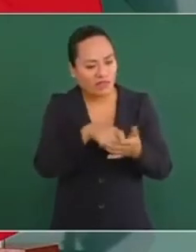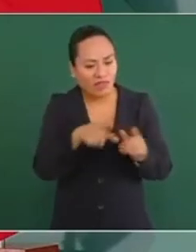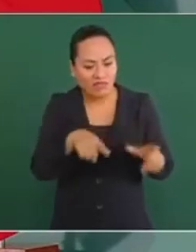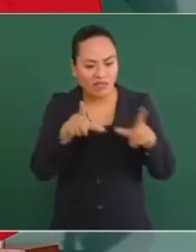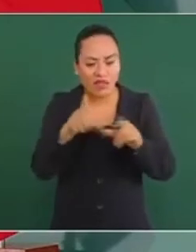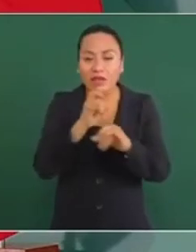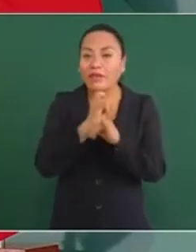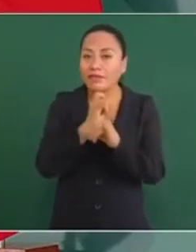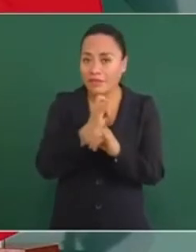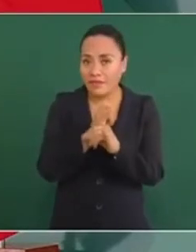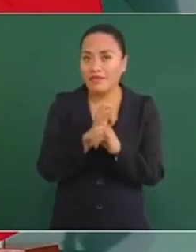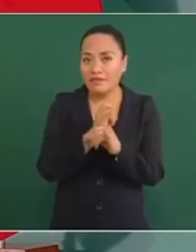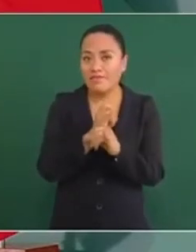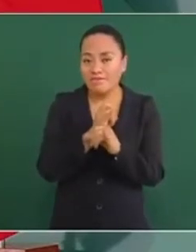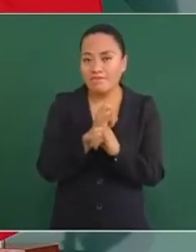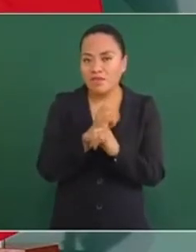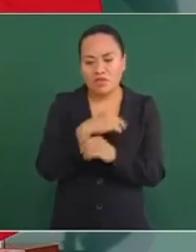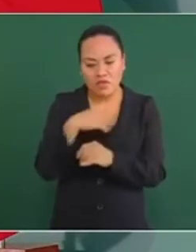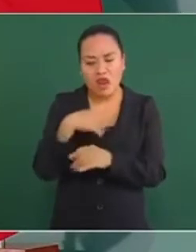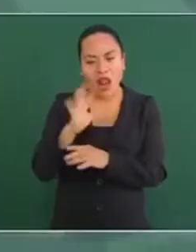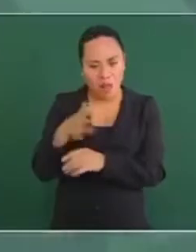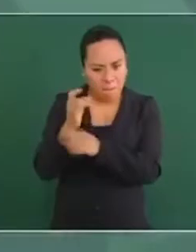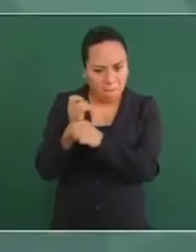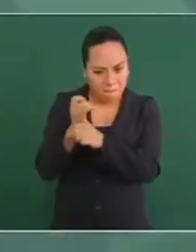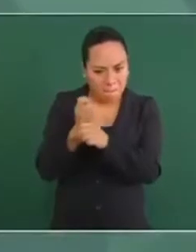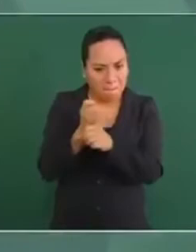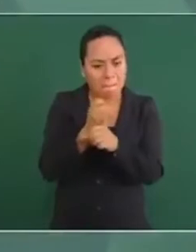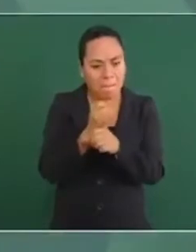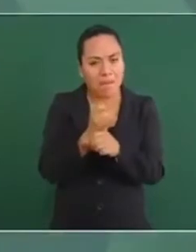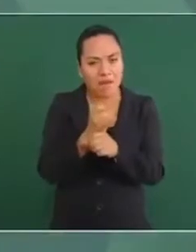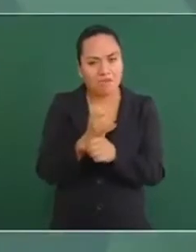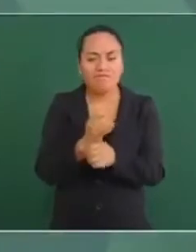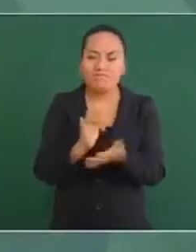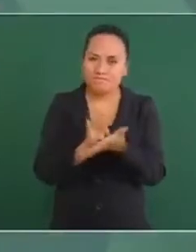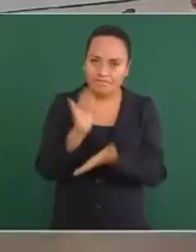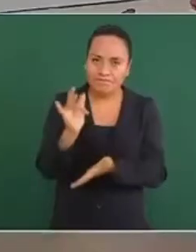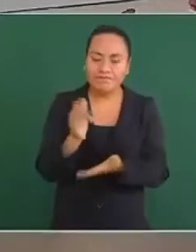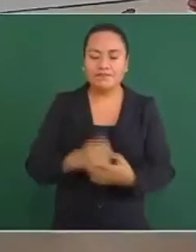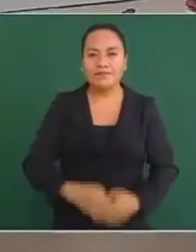y que las estamos investigando. Gracias.